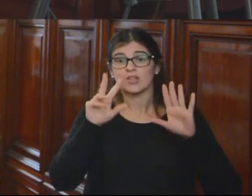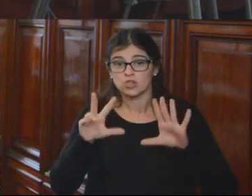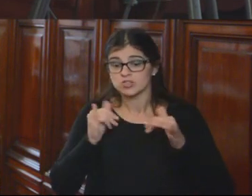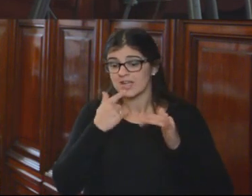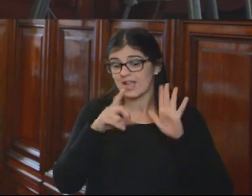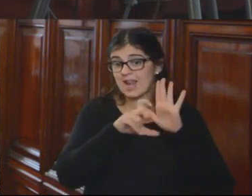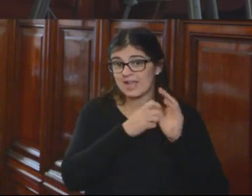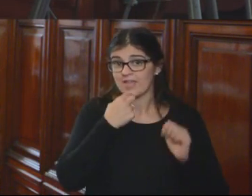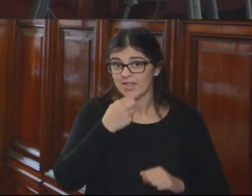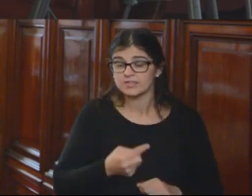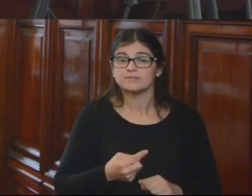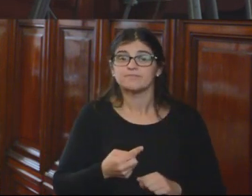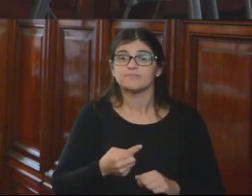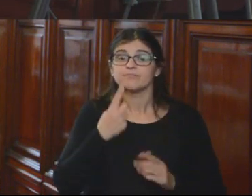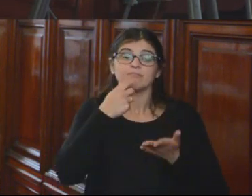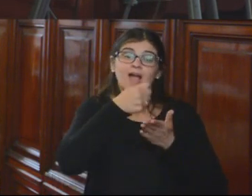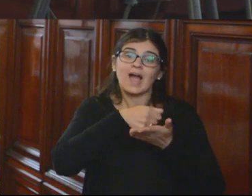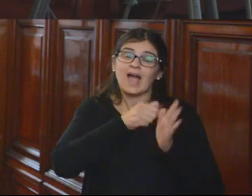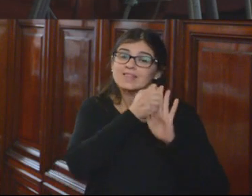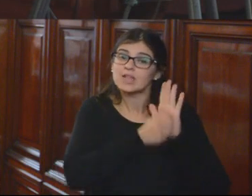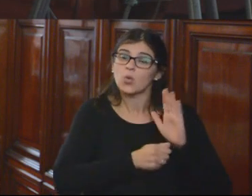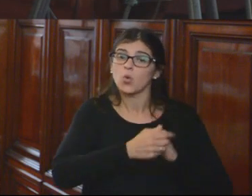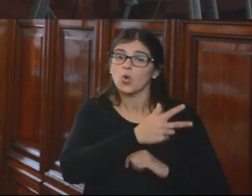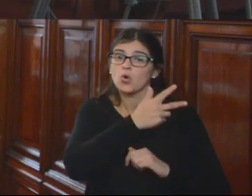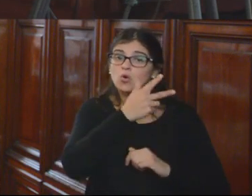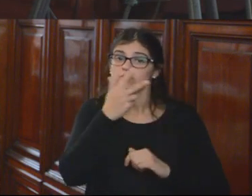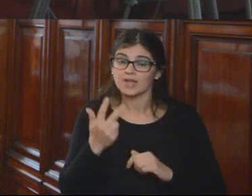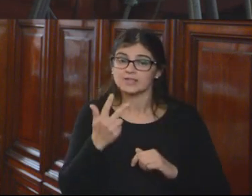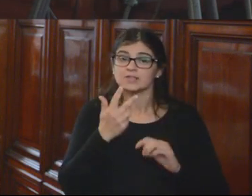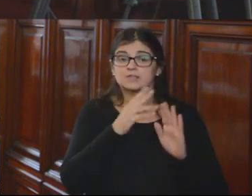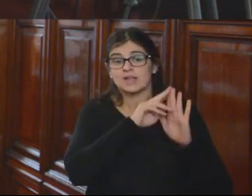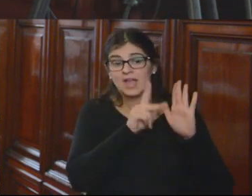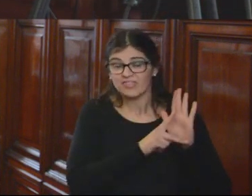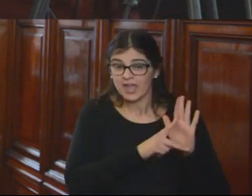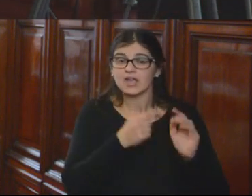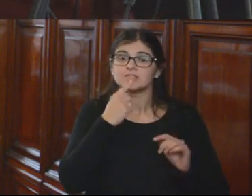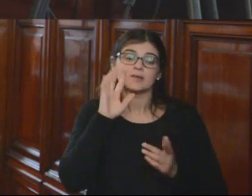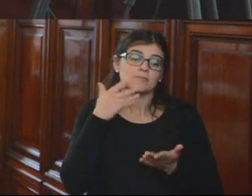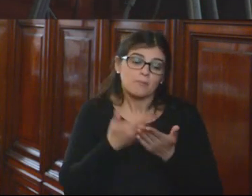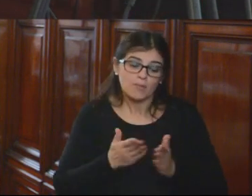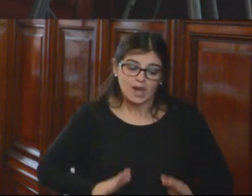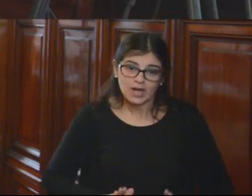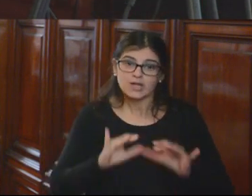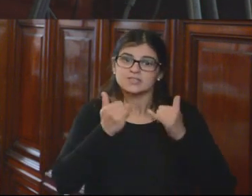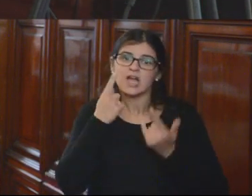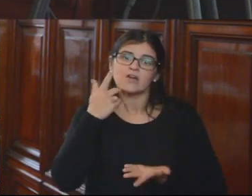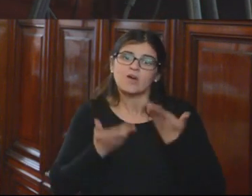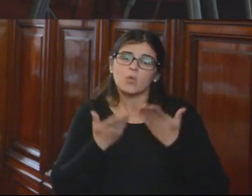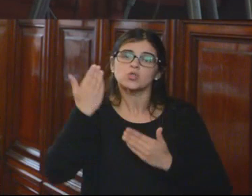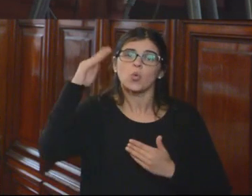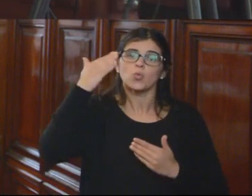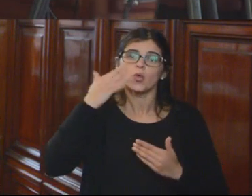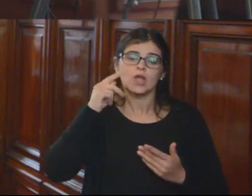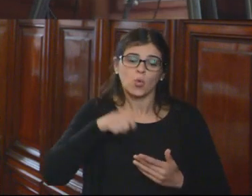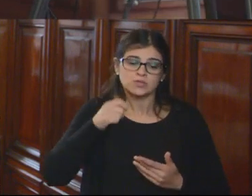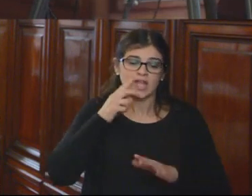cuando señala en su artículo 3, en el apartado B, elaborar y proponer el reglamento de evaluación de autoridades judiciales y